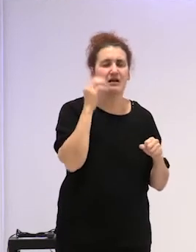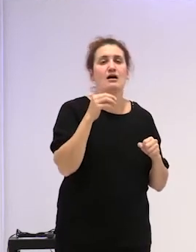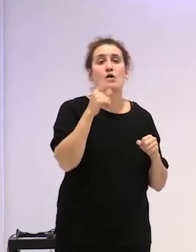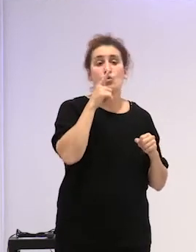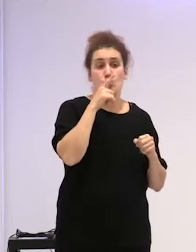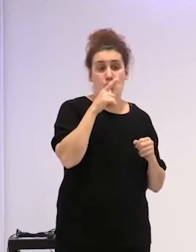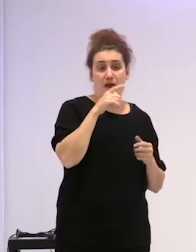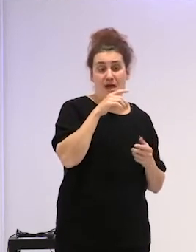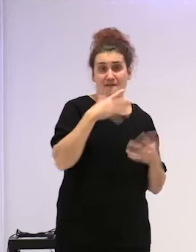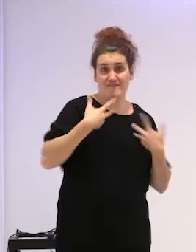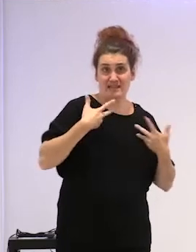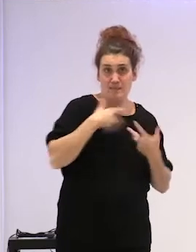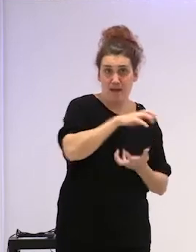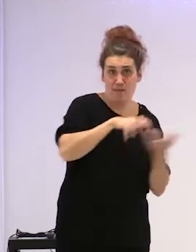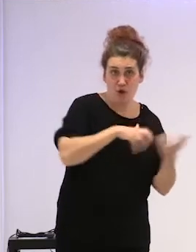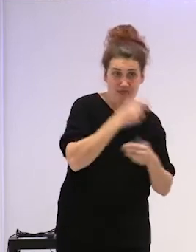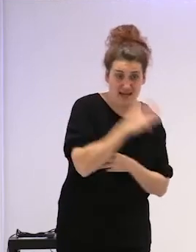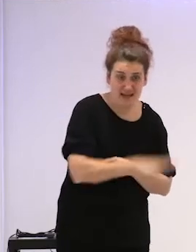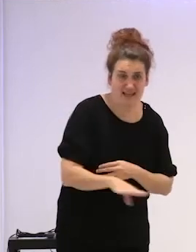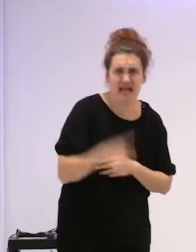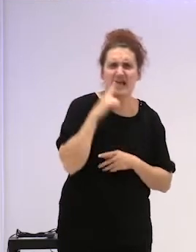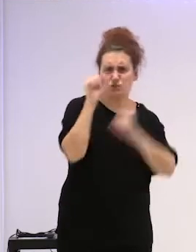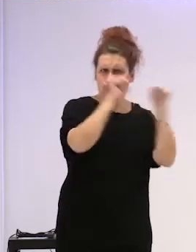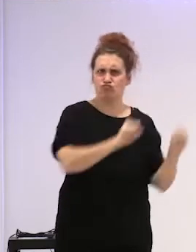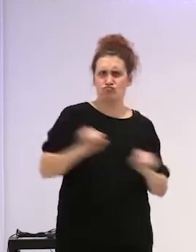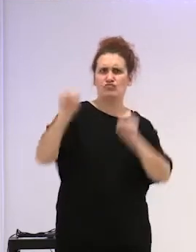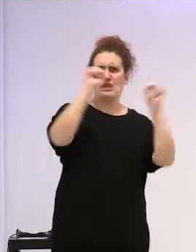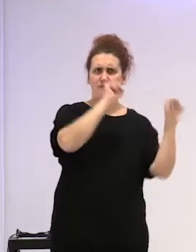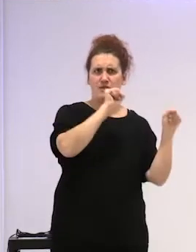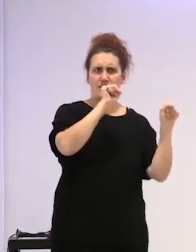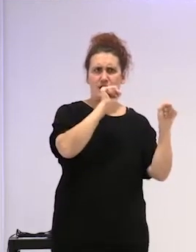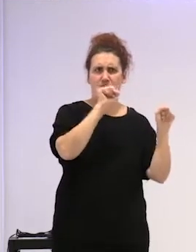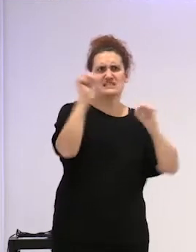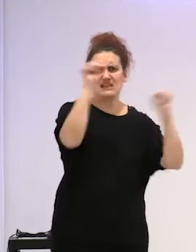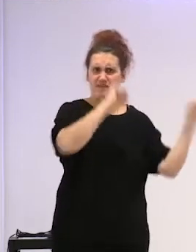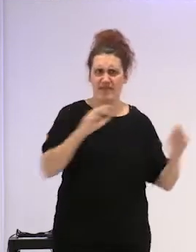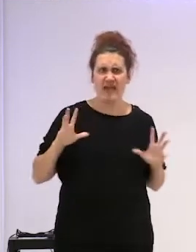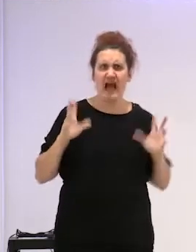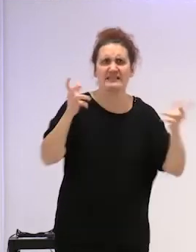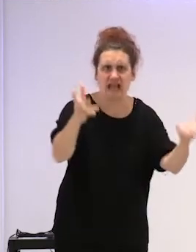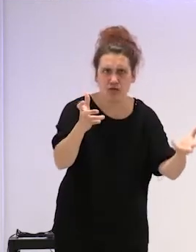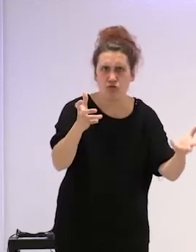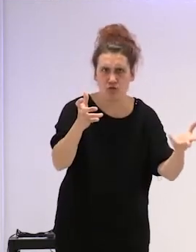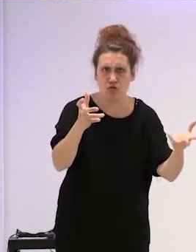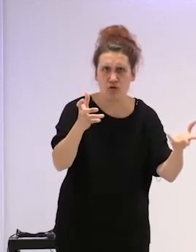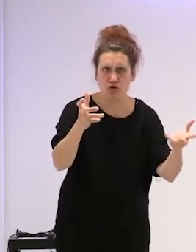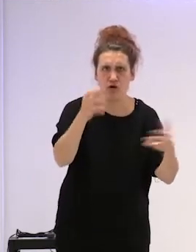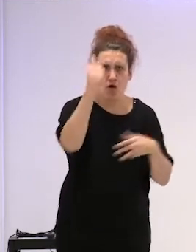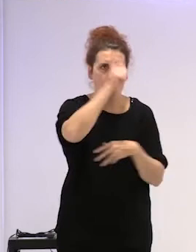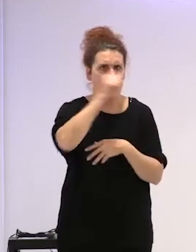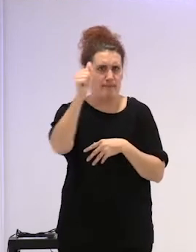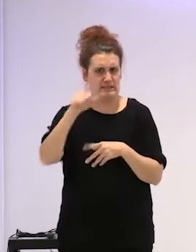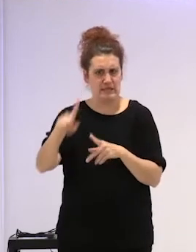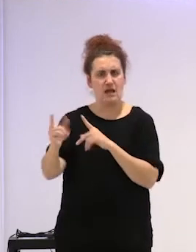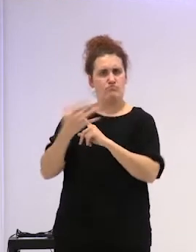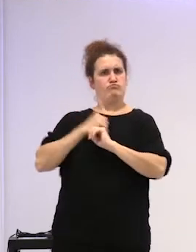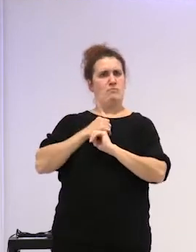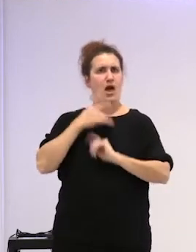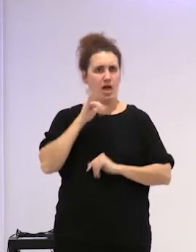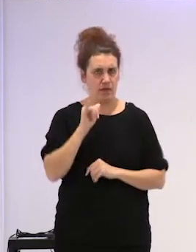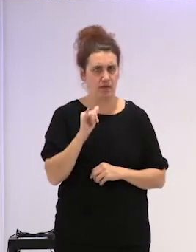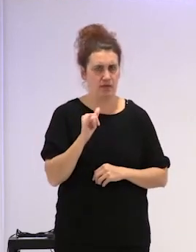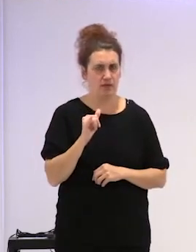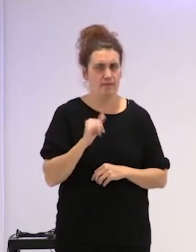en la infancia se defiende y se defiende atacando a los hombres que la agreden también.